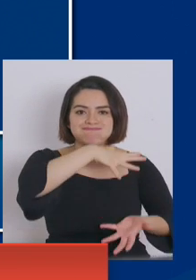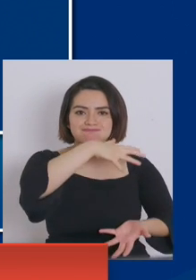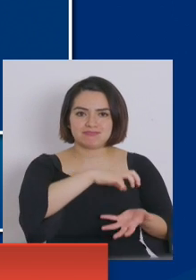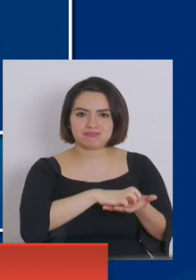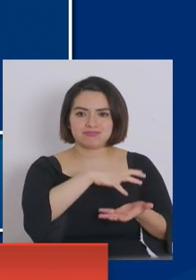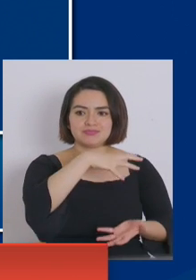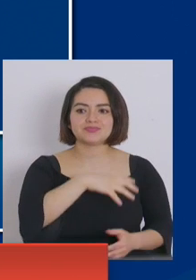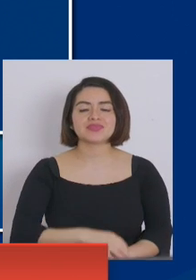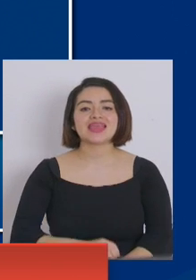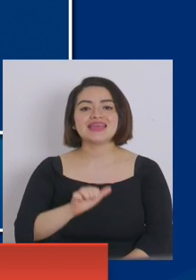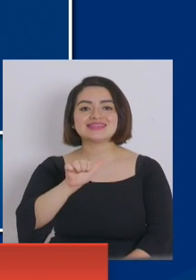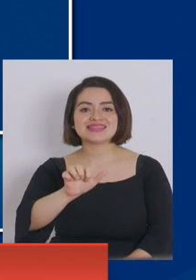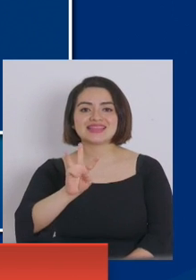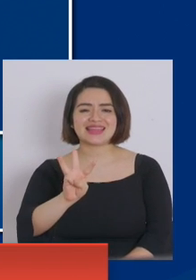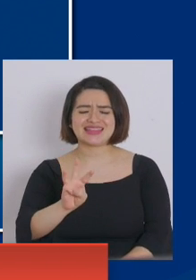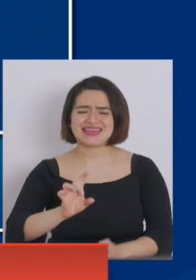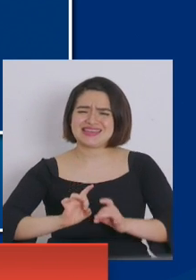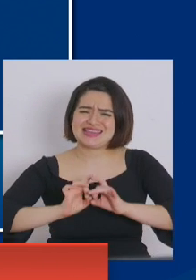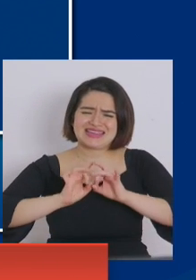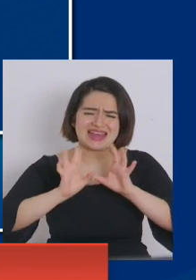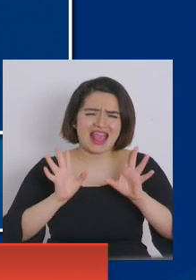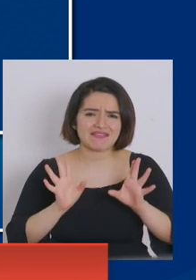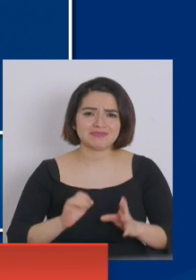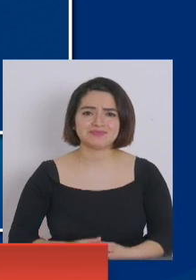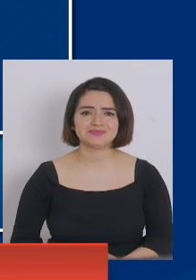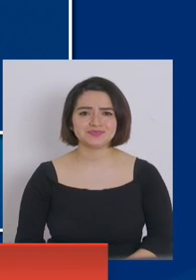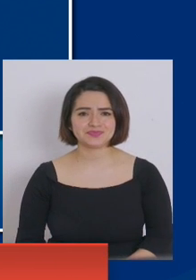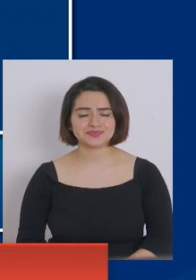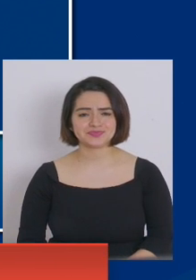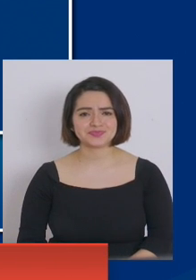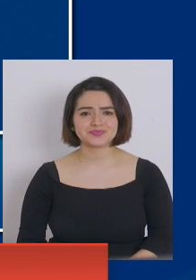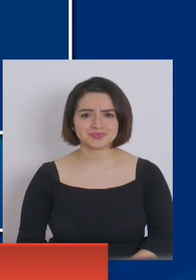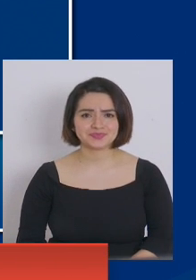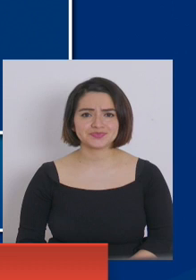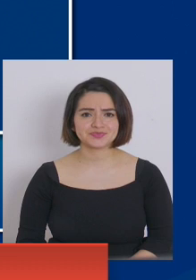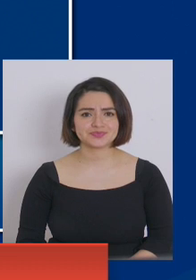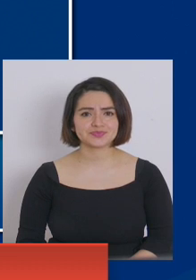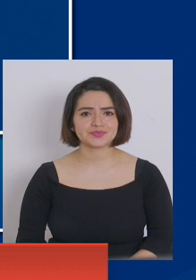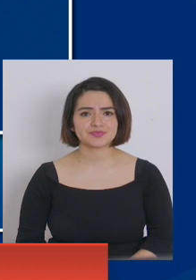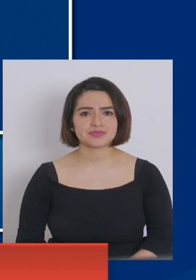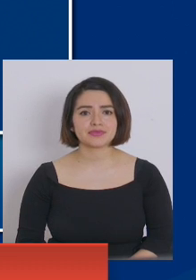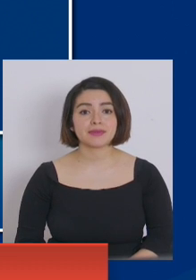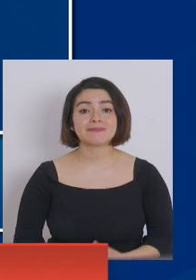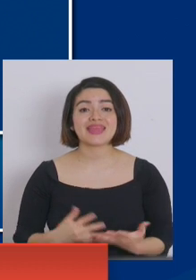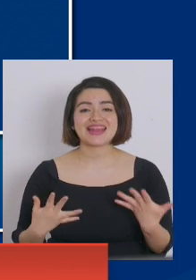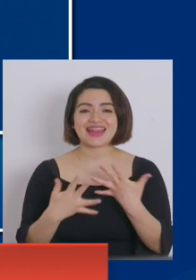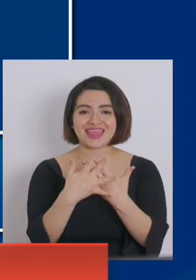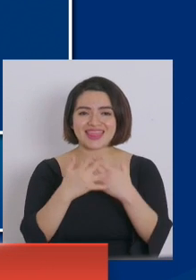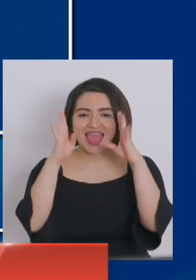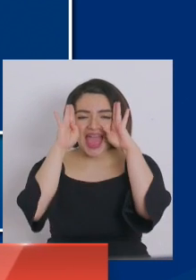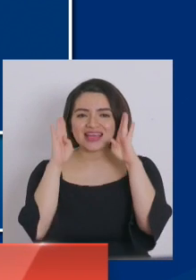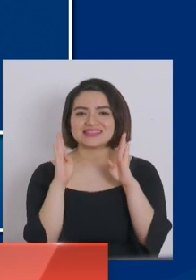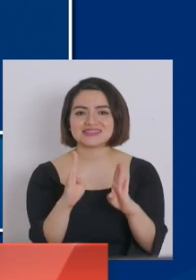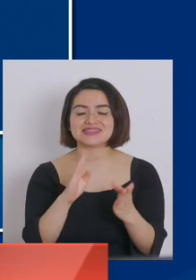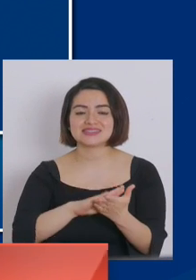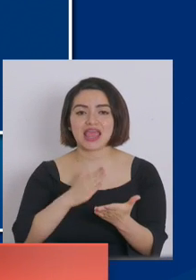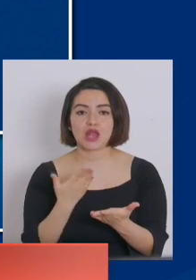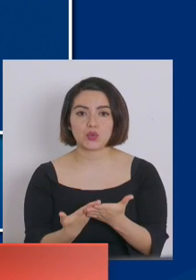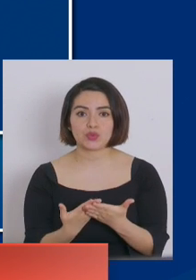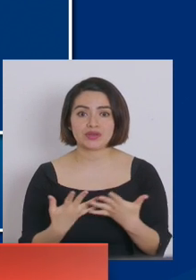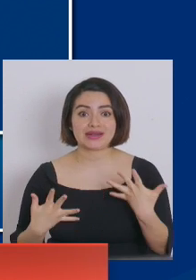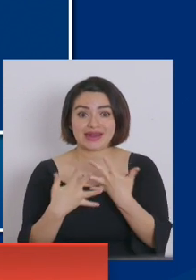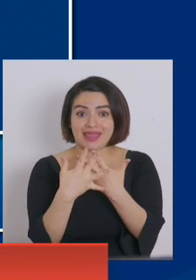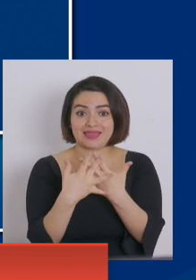y 63 se encuentran en estado crítico. En relación a la red asistencial de salud, la red